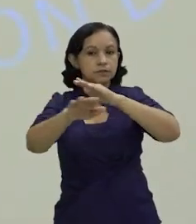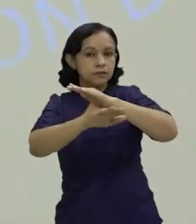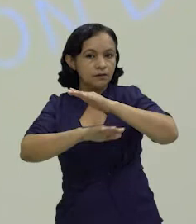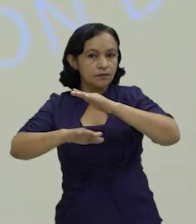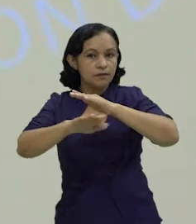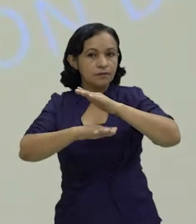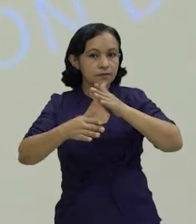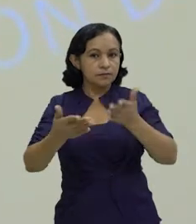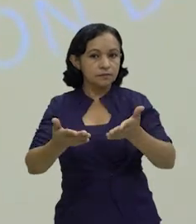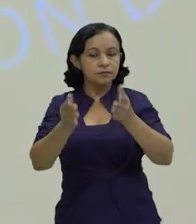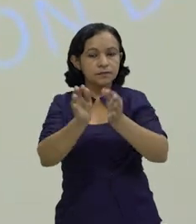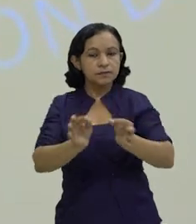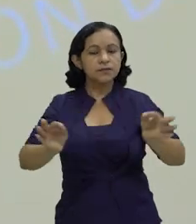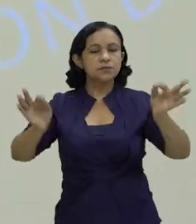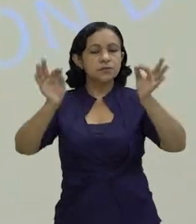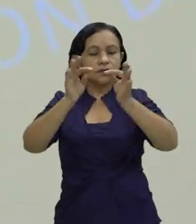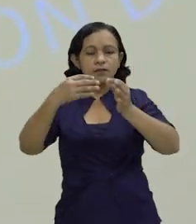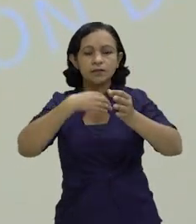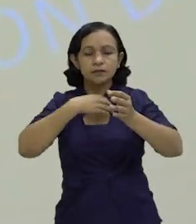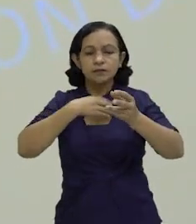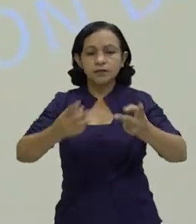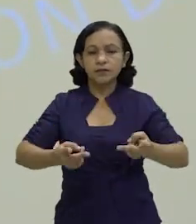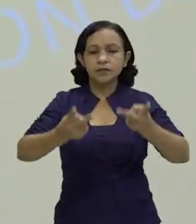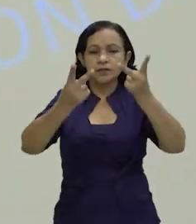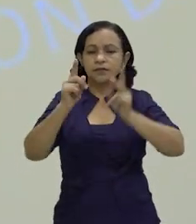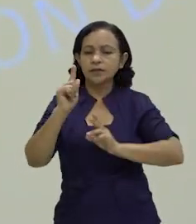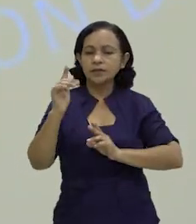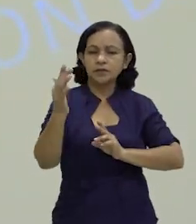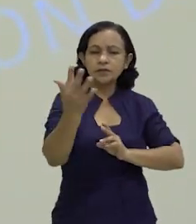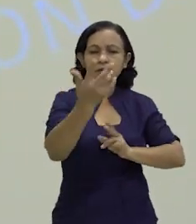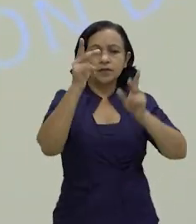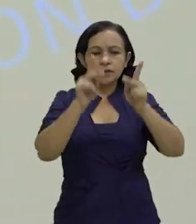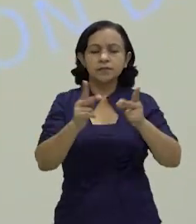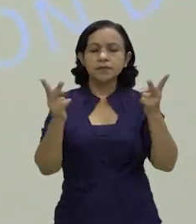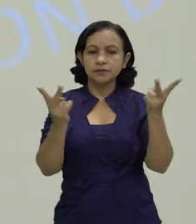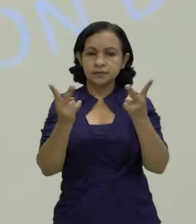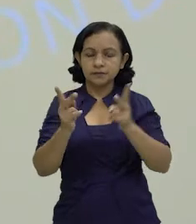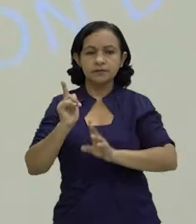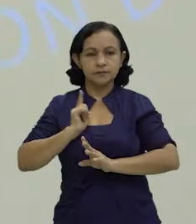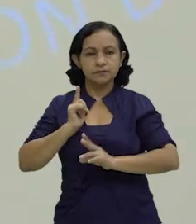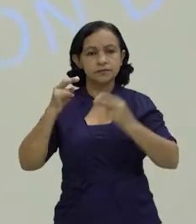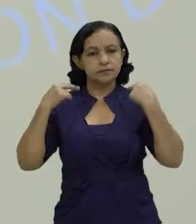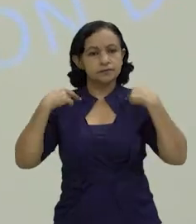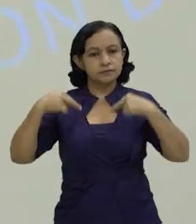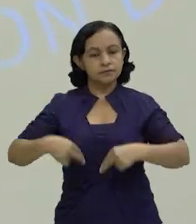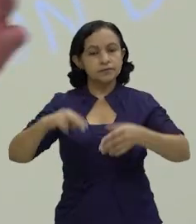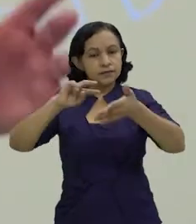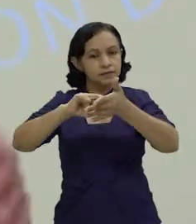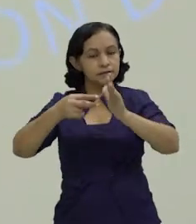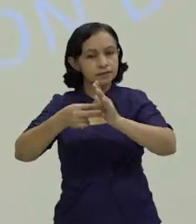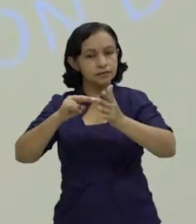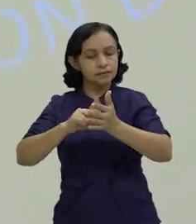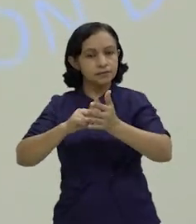la base fundamental de la vida de los seres humanos y precisamente en ese